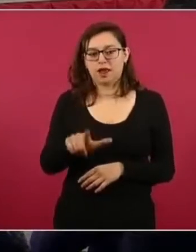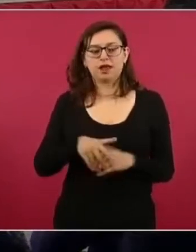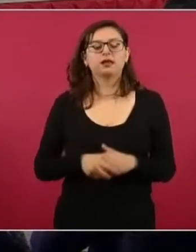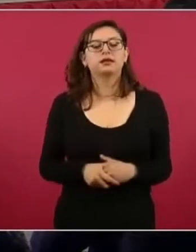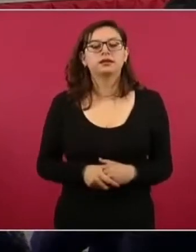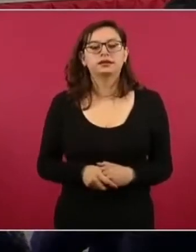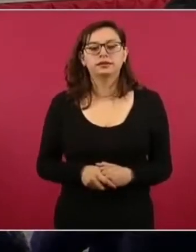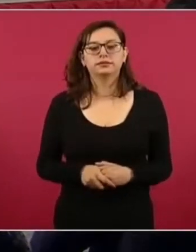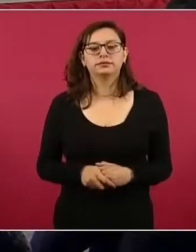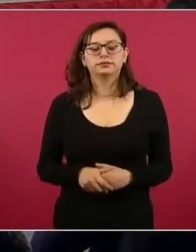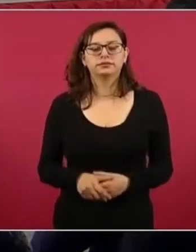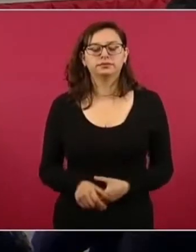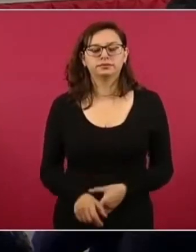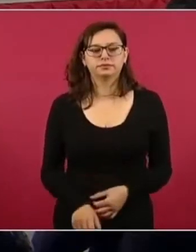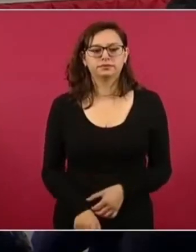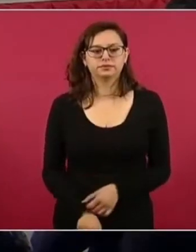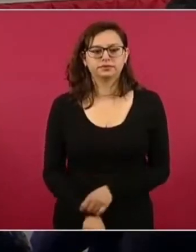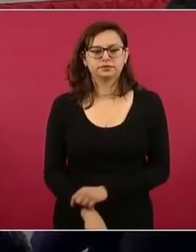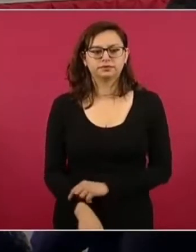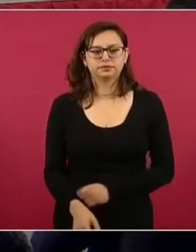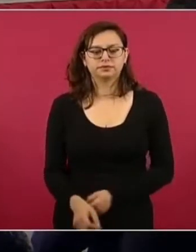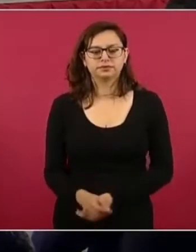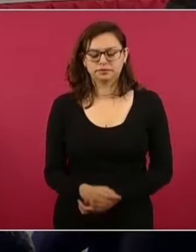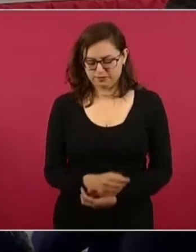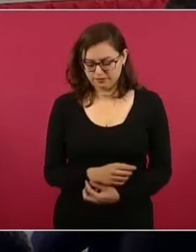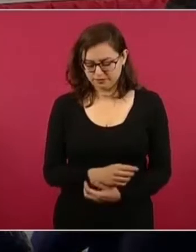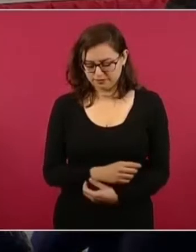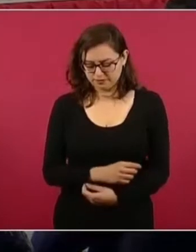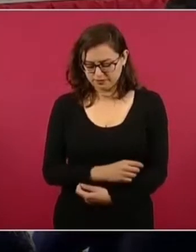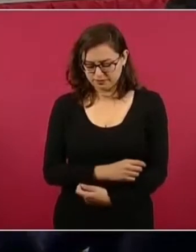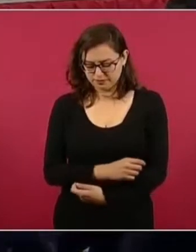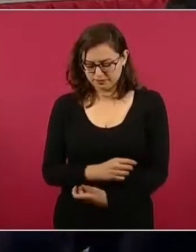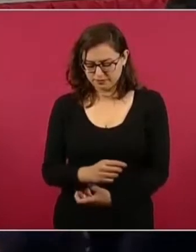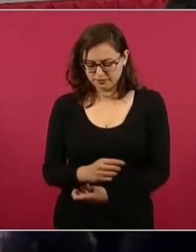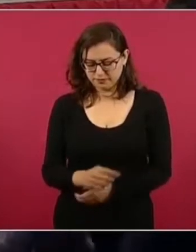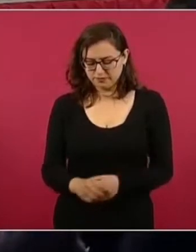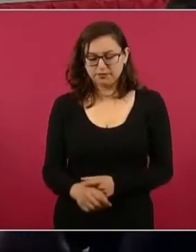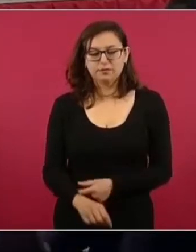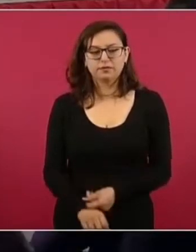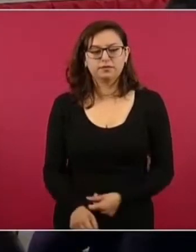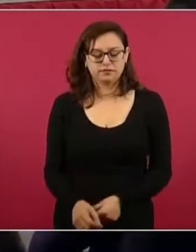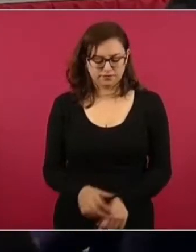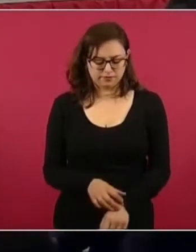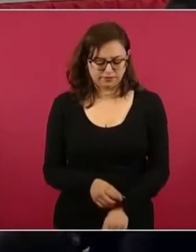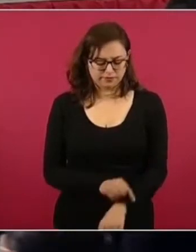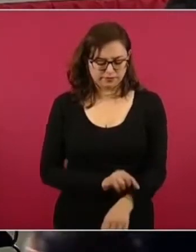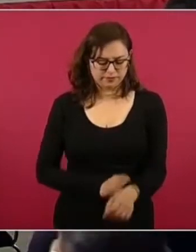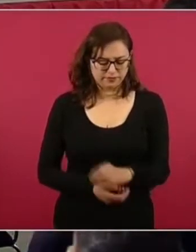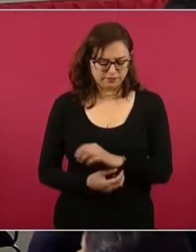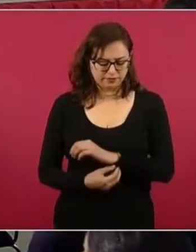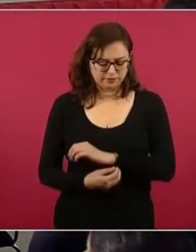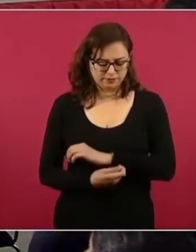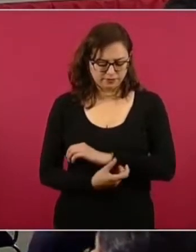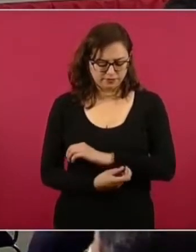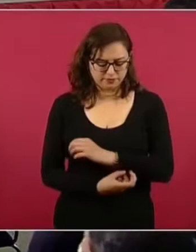Laura Velasco, que es la coordinadora de